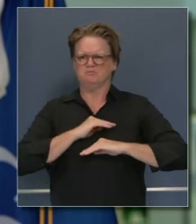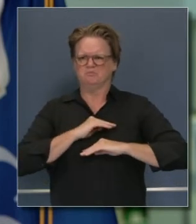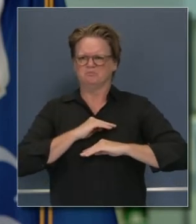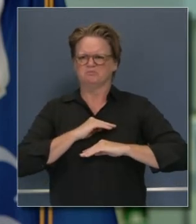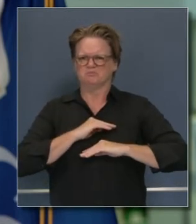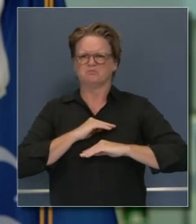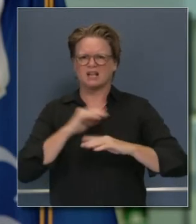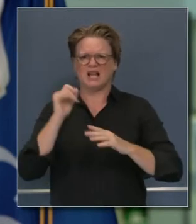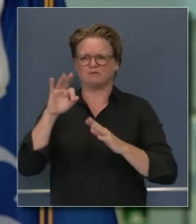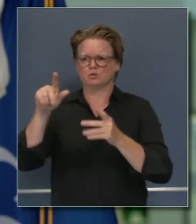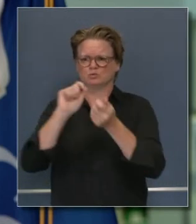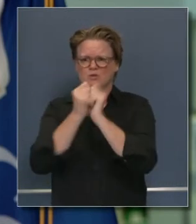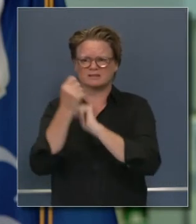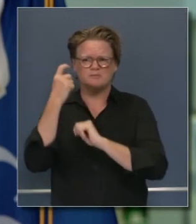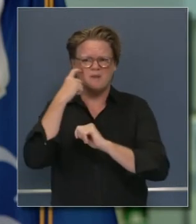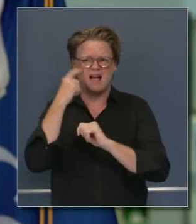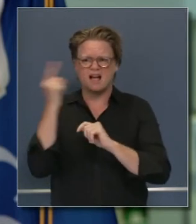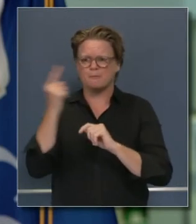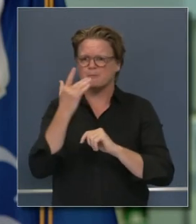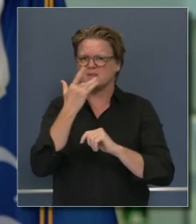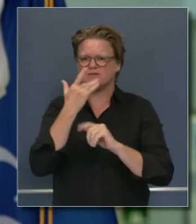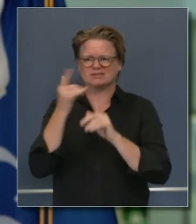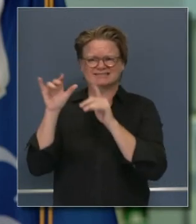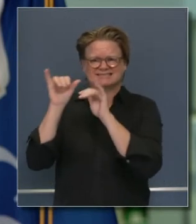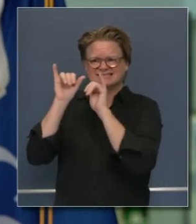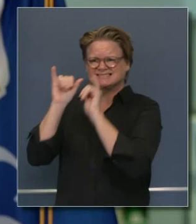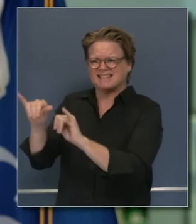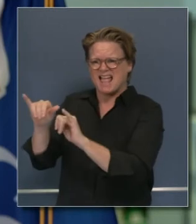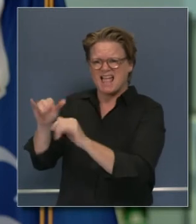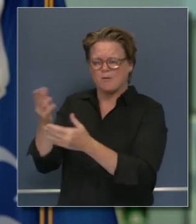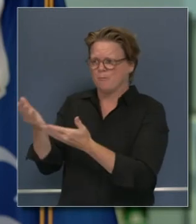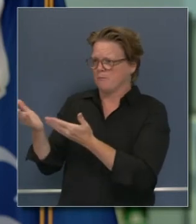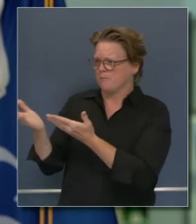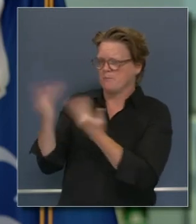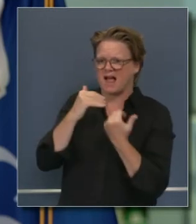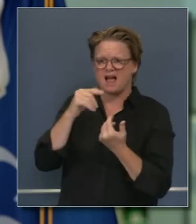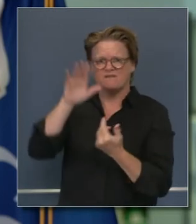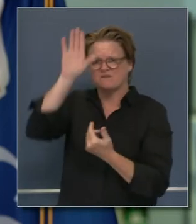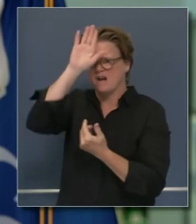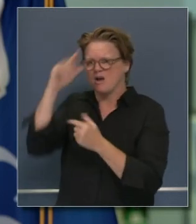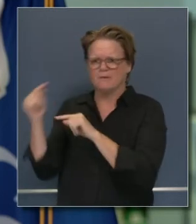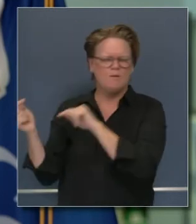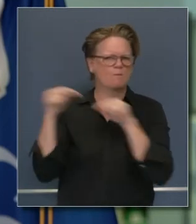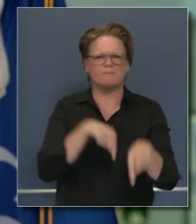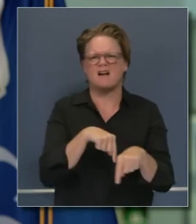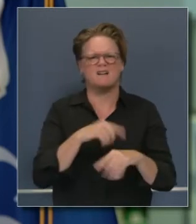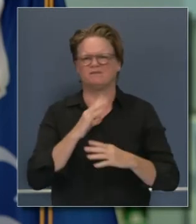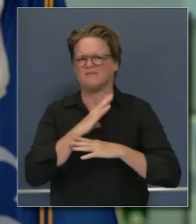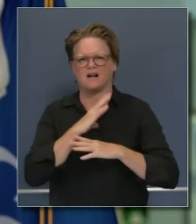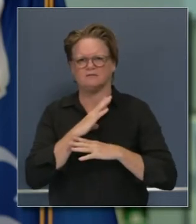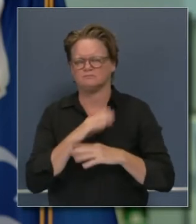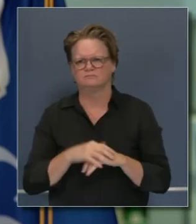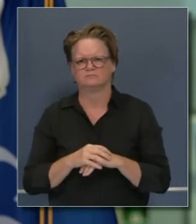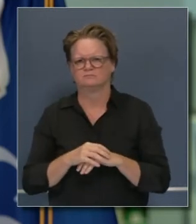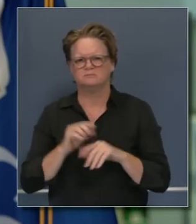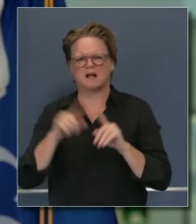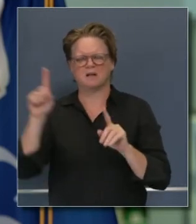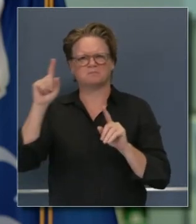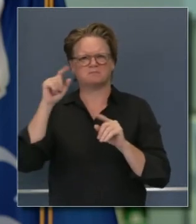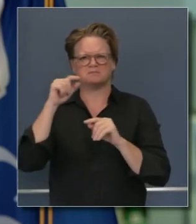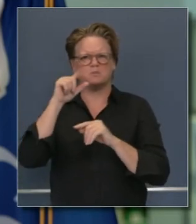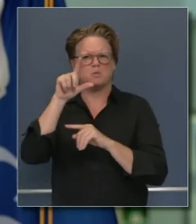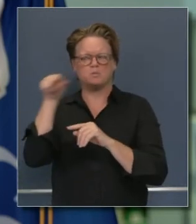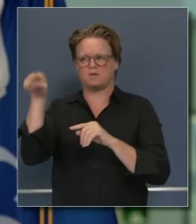tiene que recobrar esos recursos se los entregaremos de inmediato pero la buena noticia es que como ejemplo específicamente a su pregunta